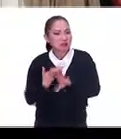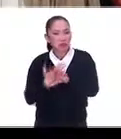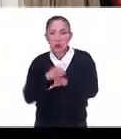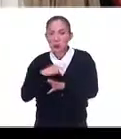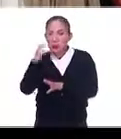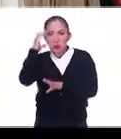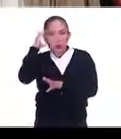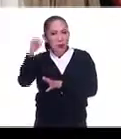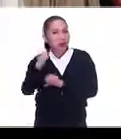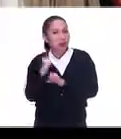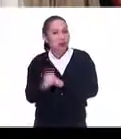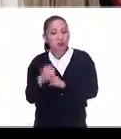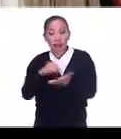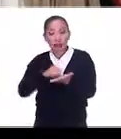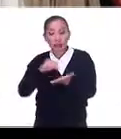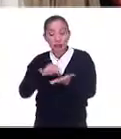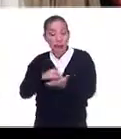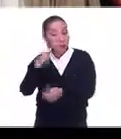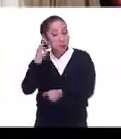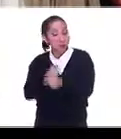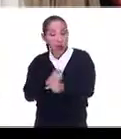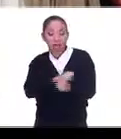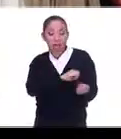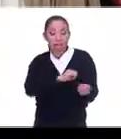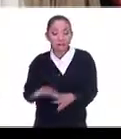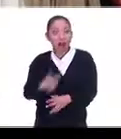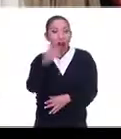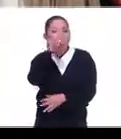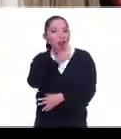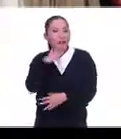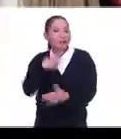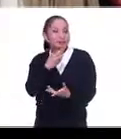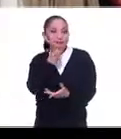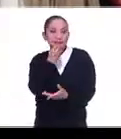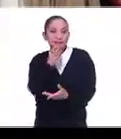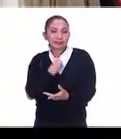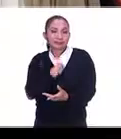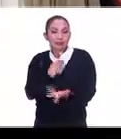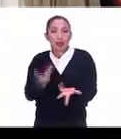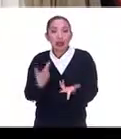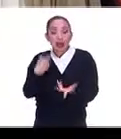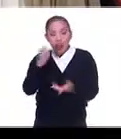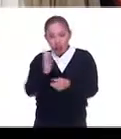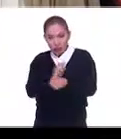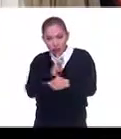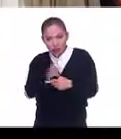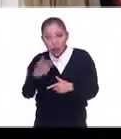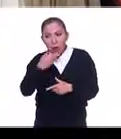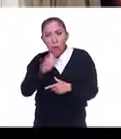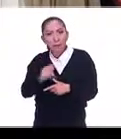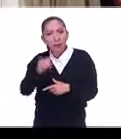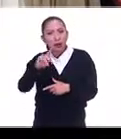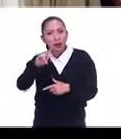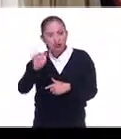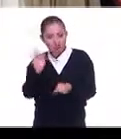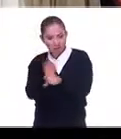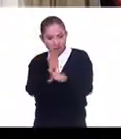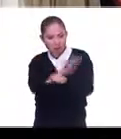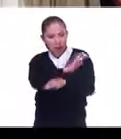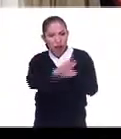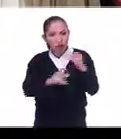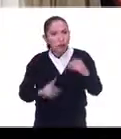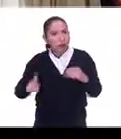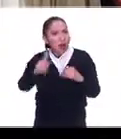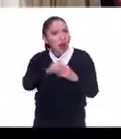Brutal que existe y que lo primero que abandonan es la lengua. Entonces se volvió defensor de todos los pueblos